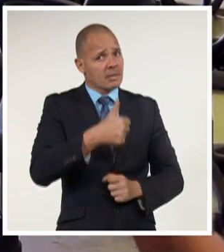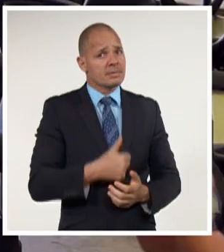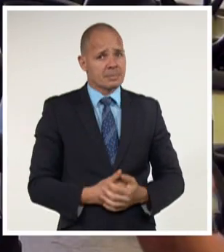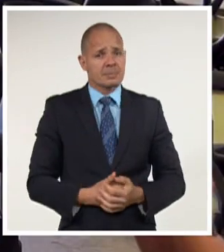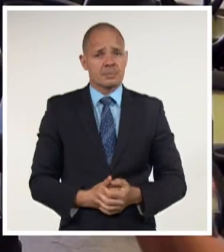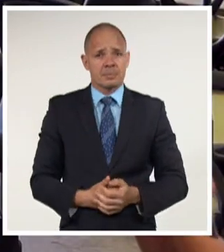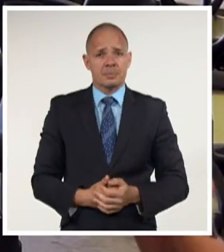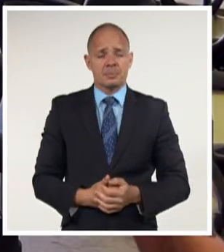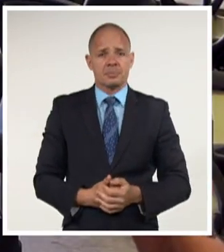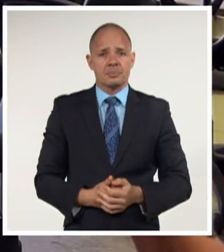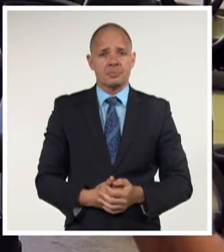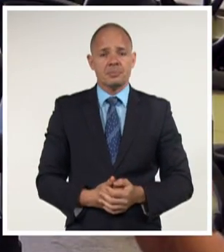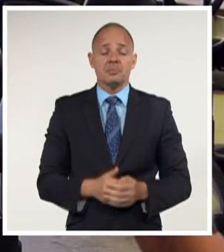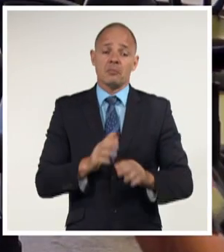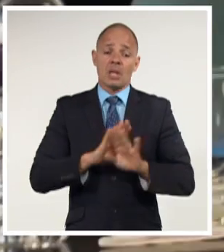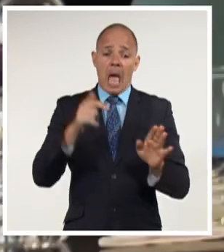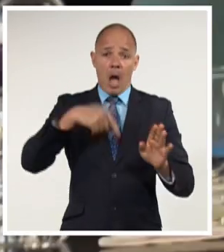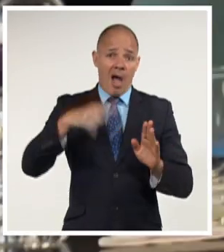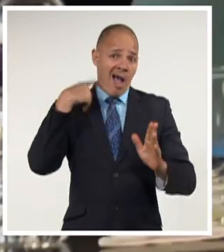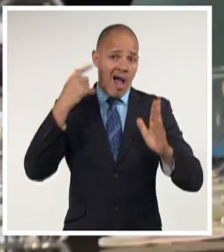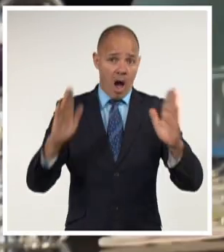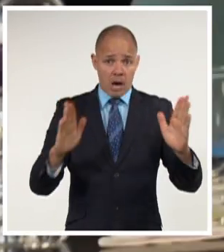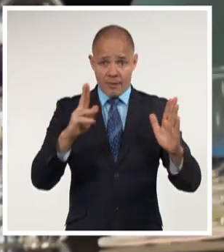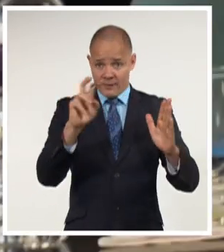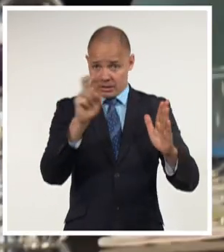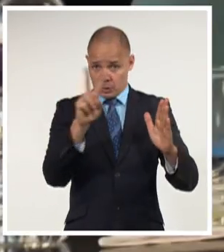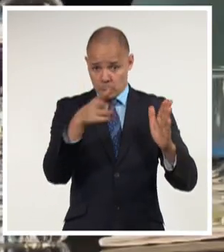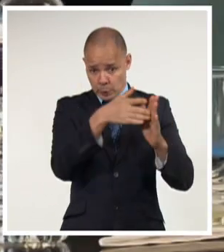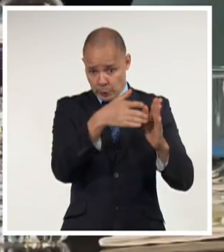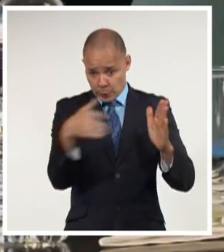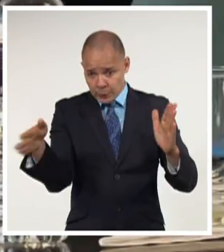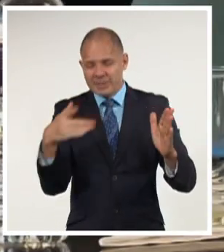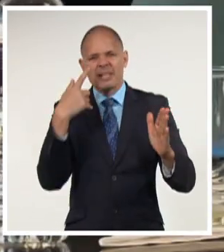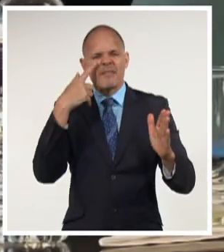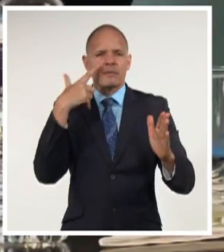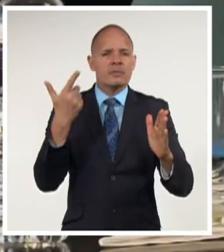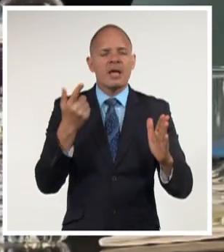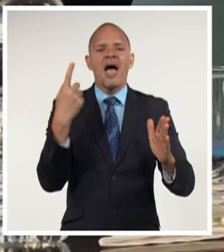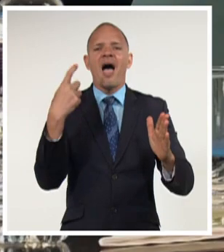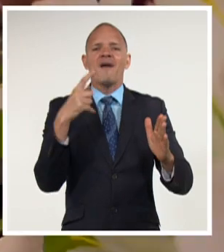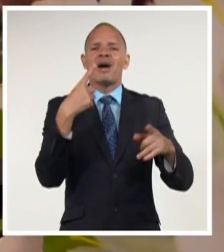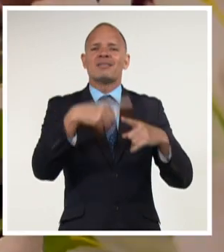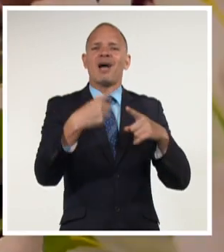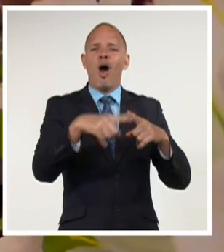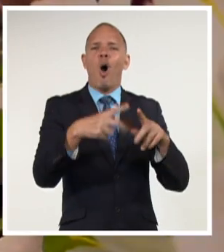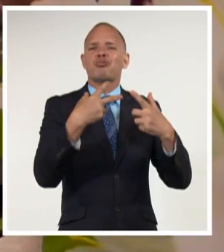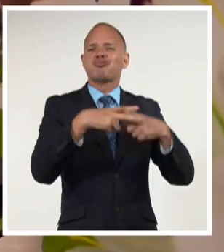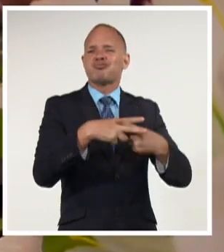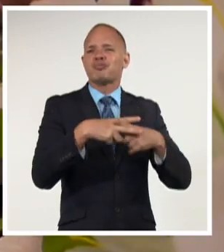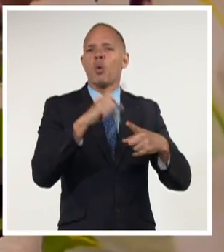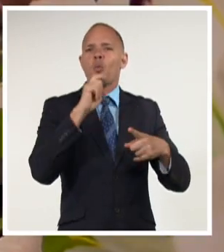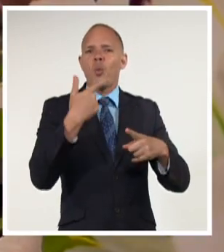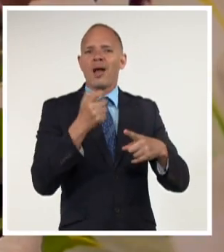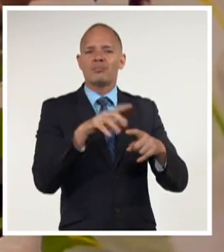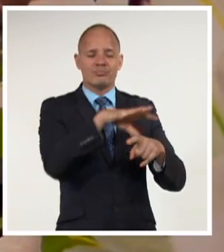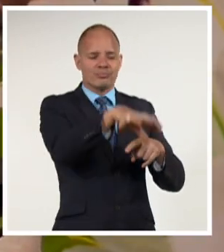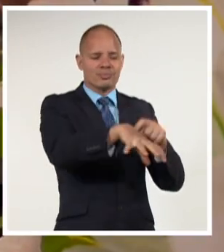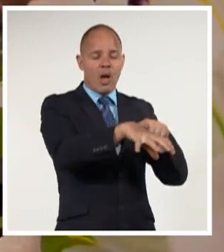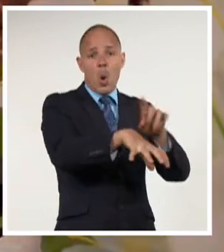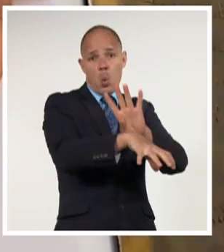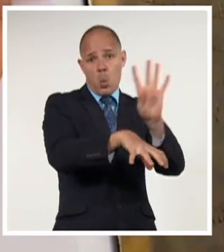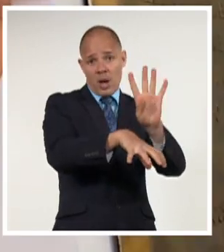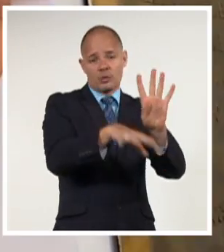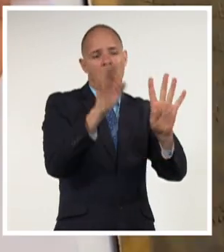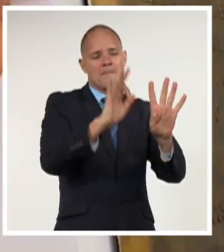En lo que resta del 2022, se ejecutará el mantenimiento a la caldera y equipos auxiliares de la unidad 4 en un primer